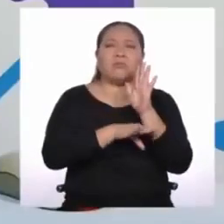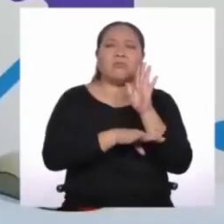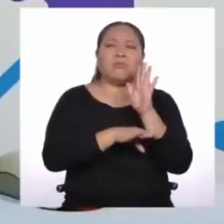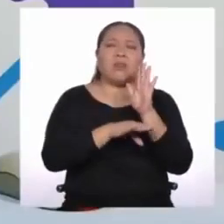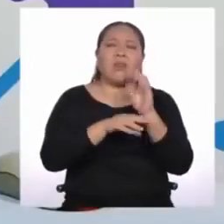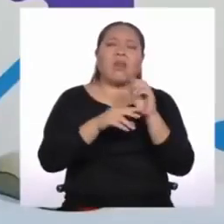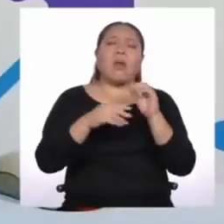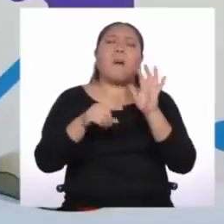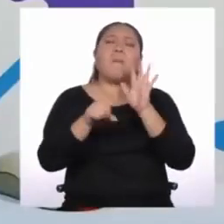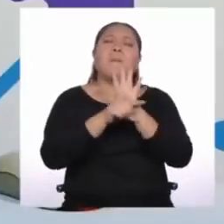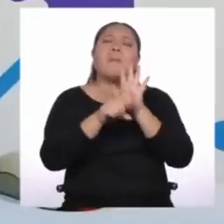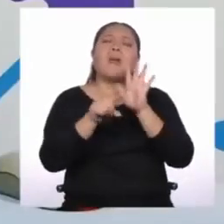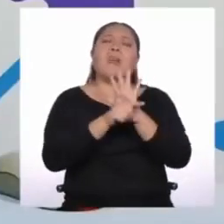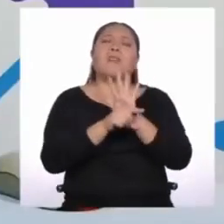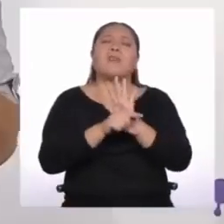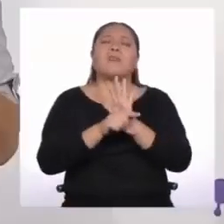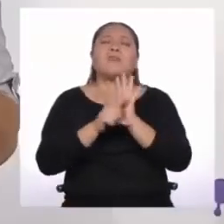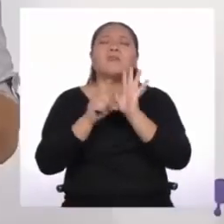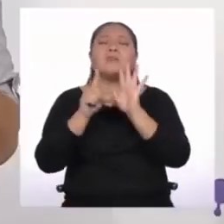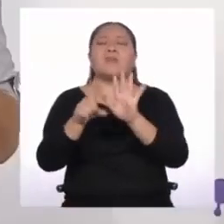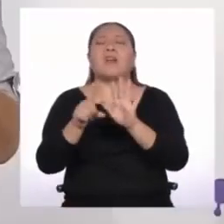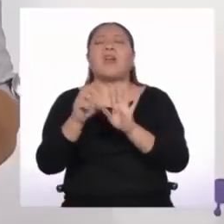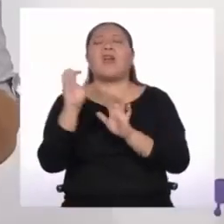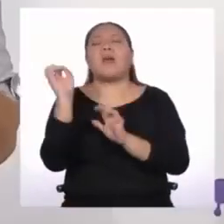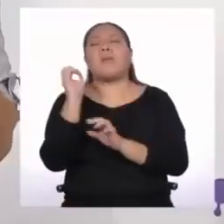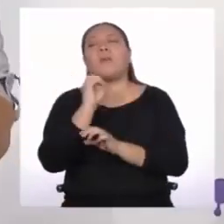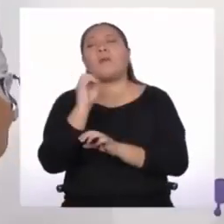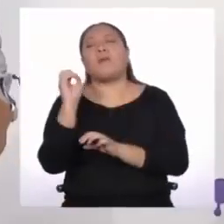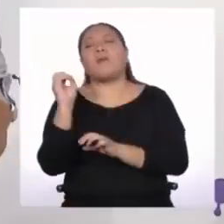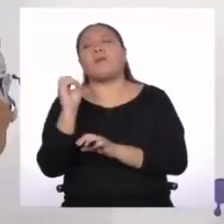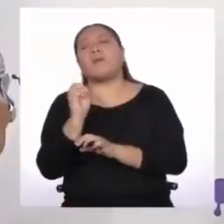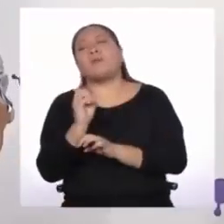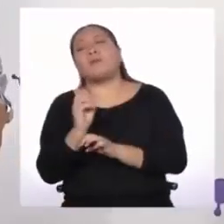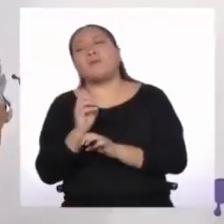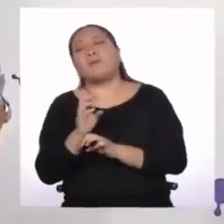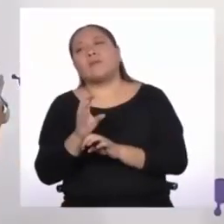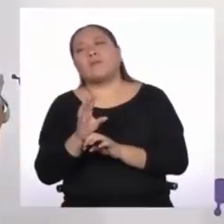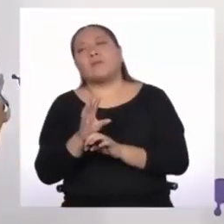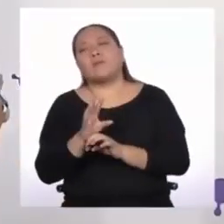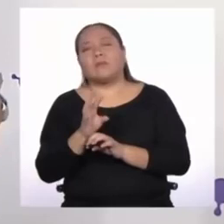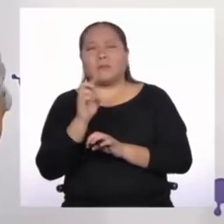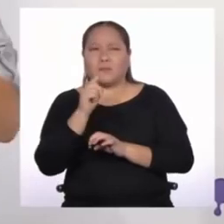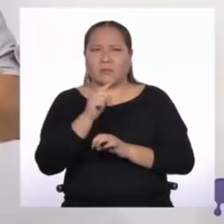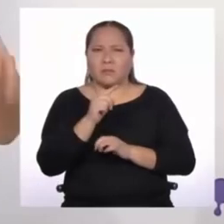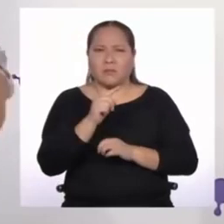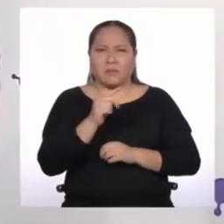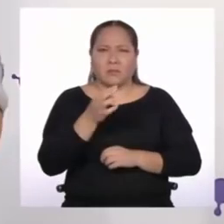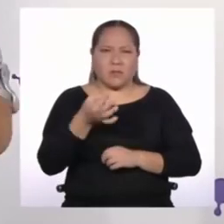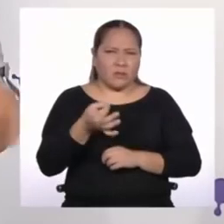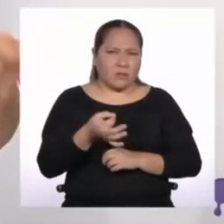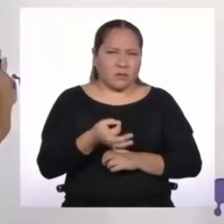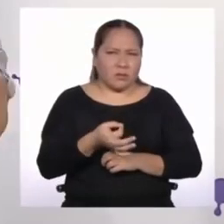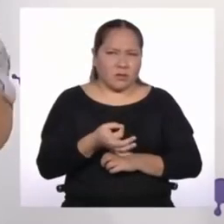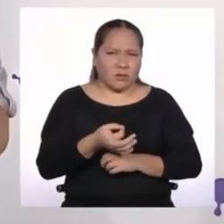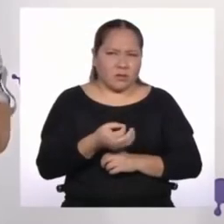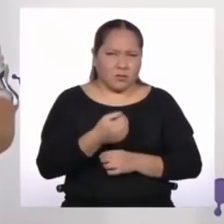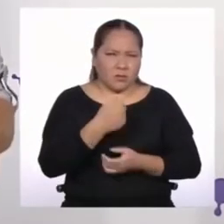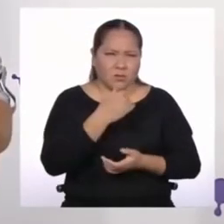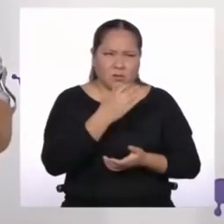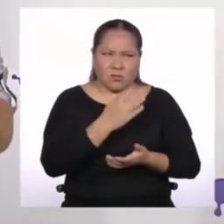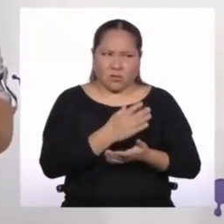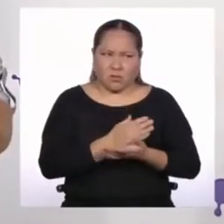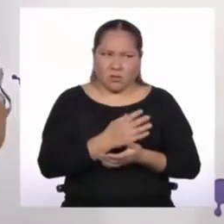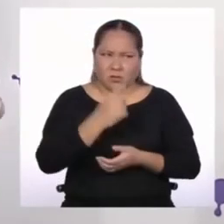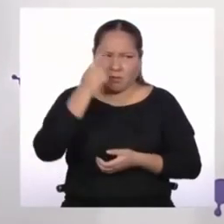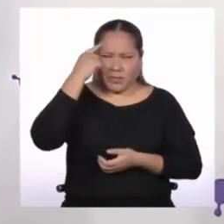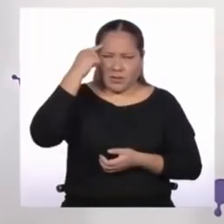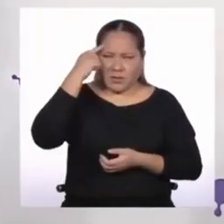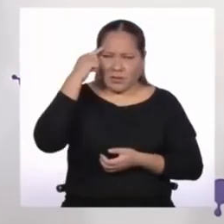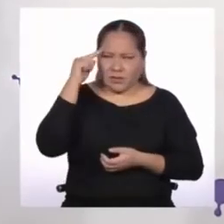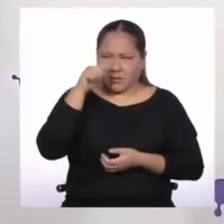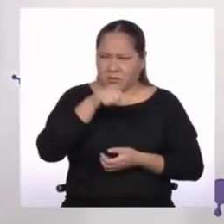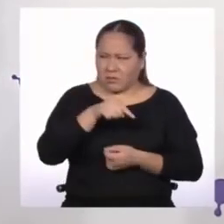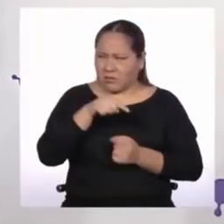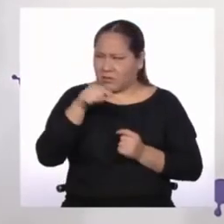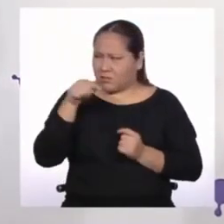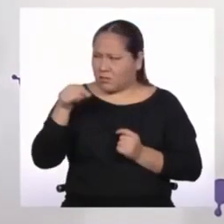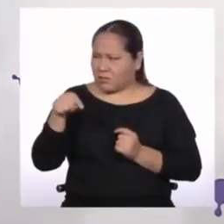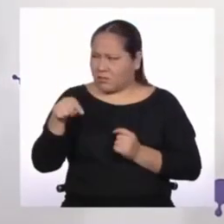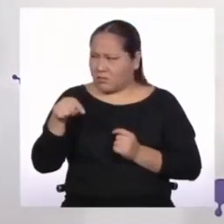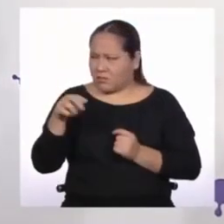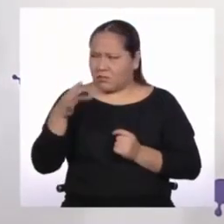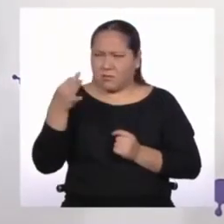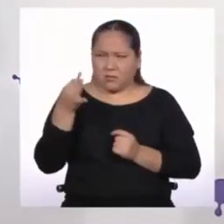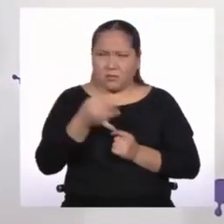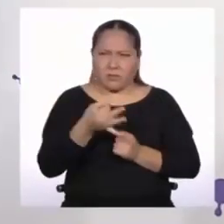6%. Bueno, la verdad es que nunca pensé que esto iba a pasar, pero es bastante